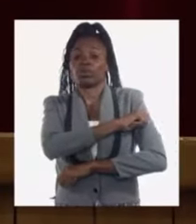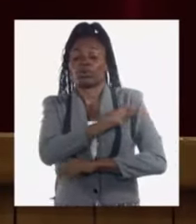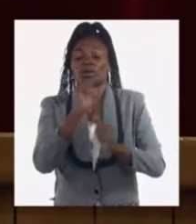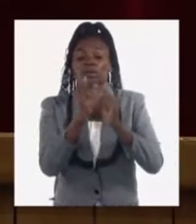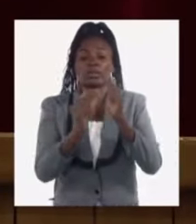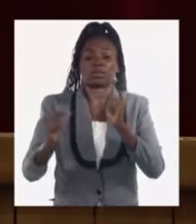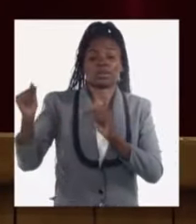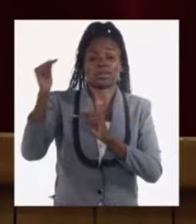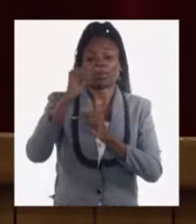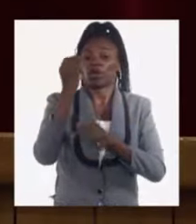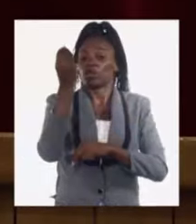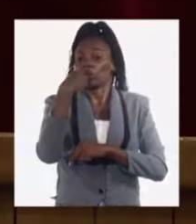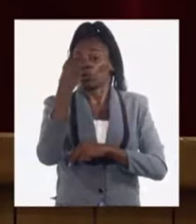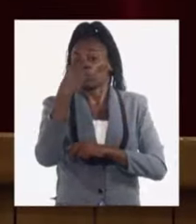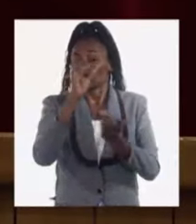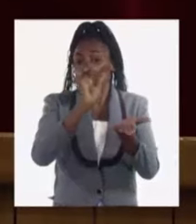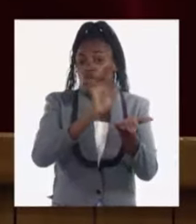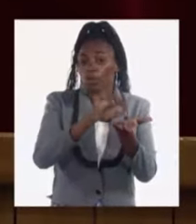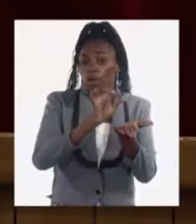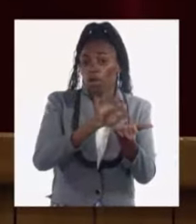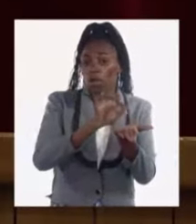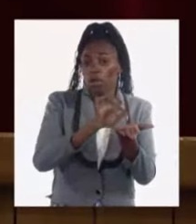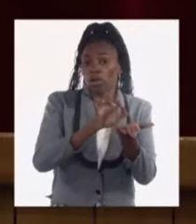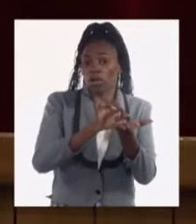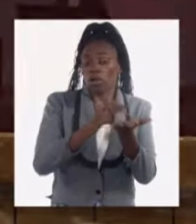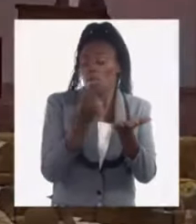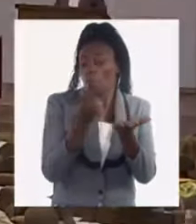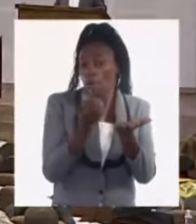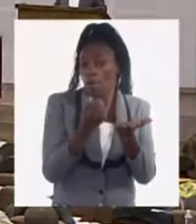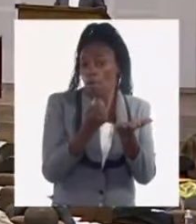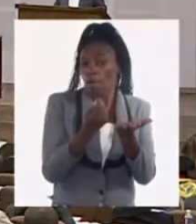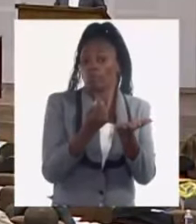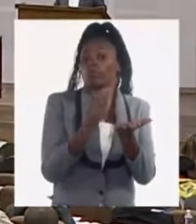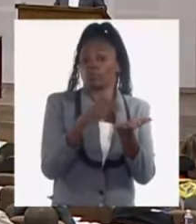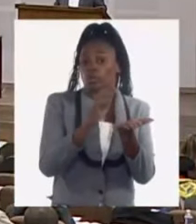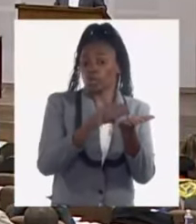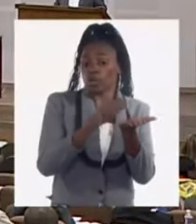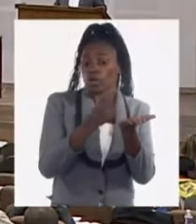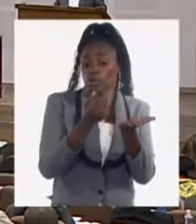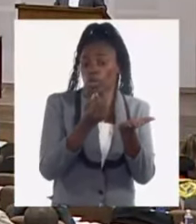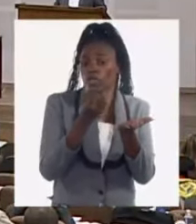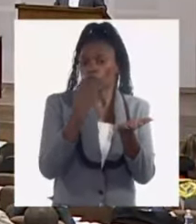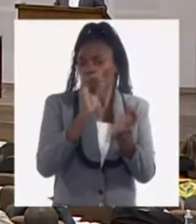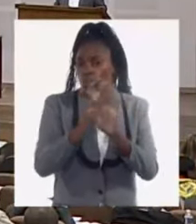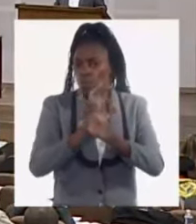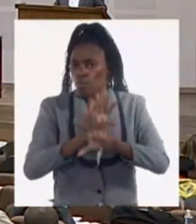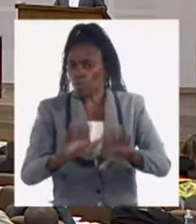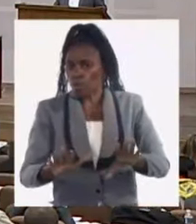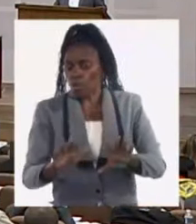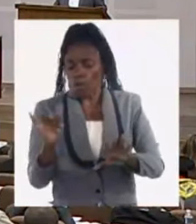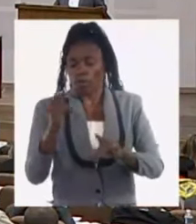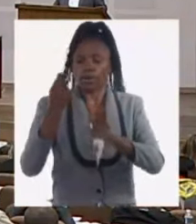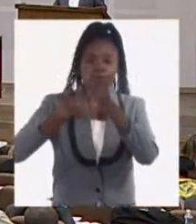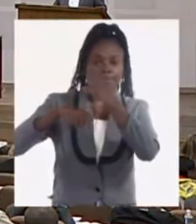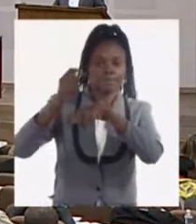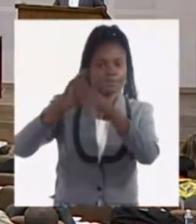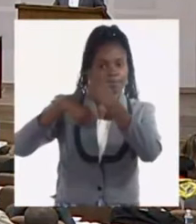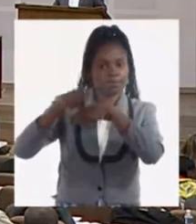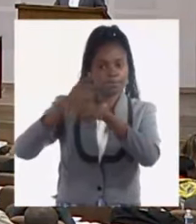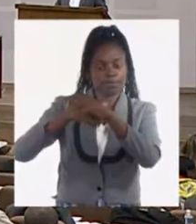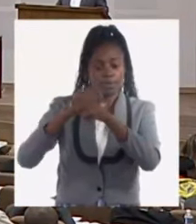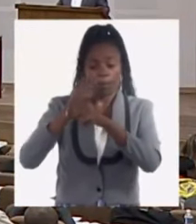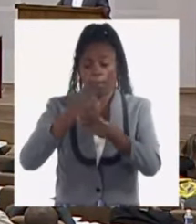principalmente los productos a la canasta familiar normada, el costo de los productos a la canasta familiar normada, de la importación de lo que se